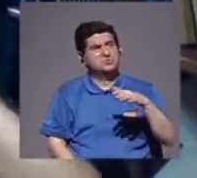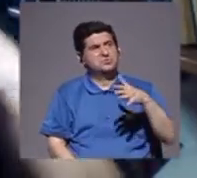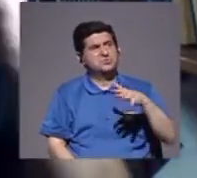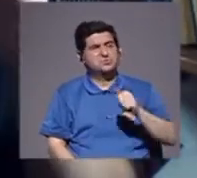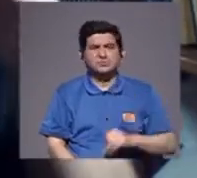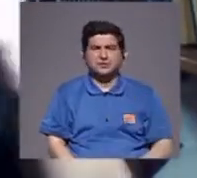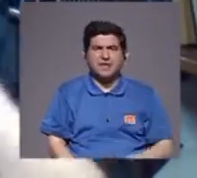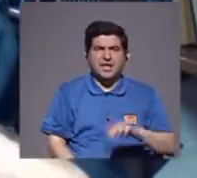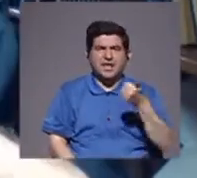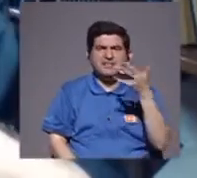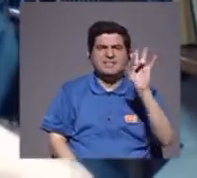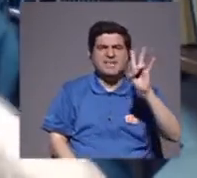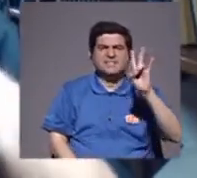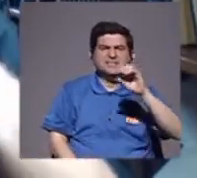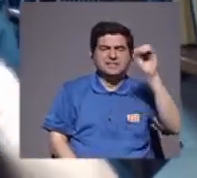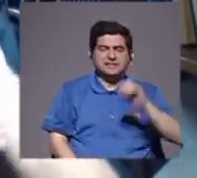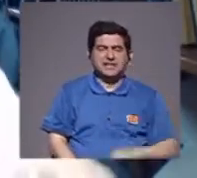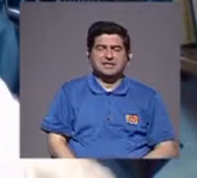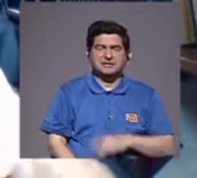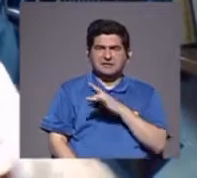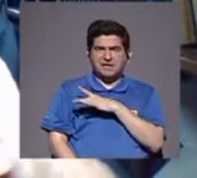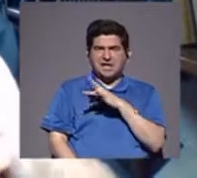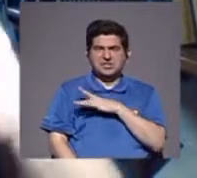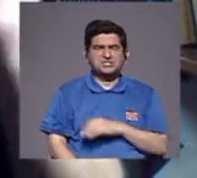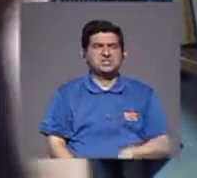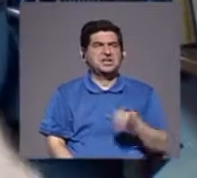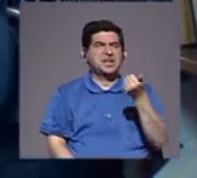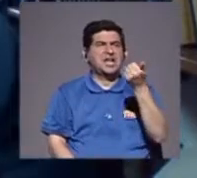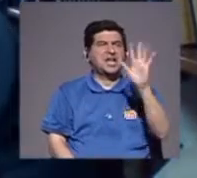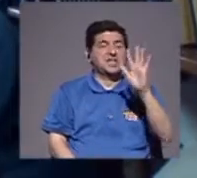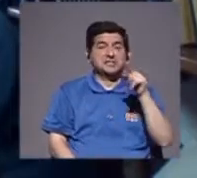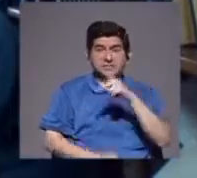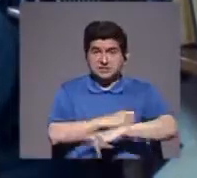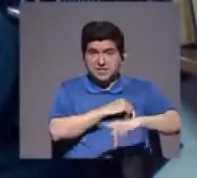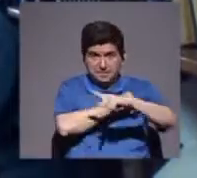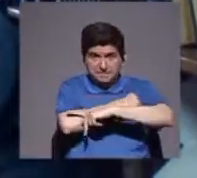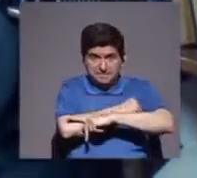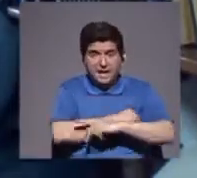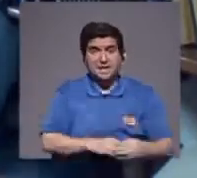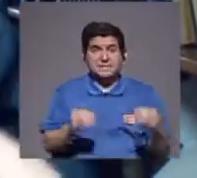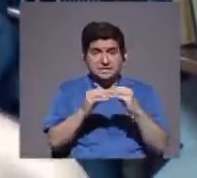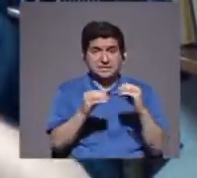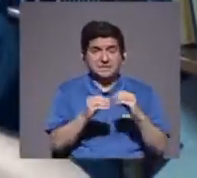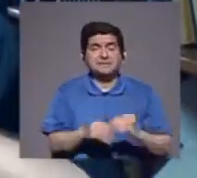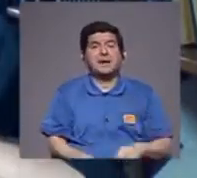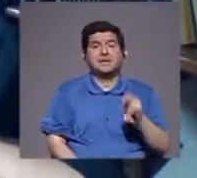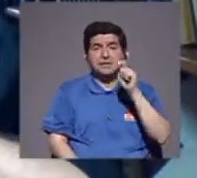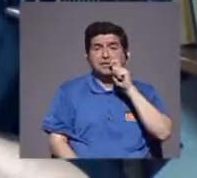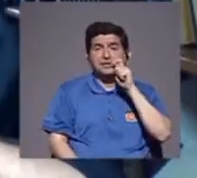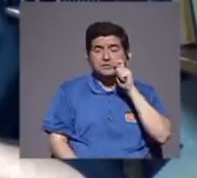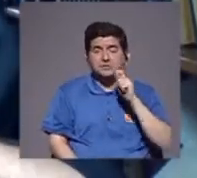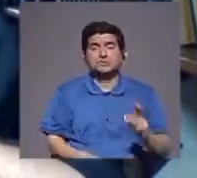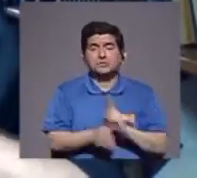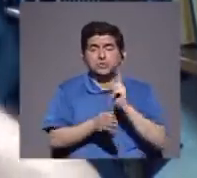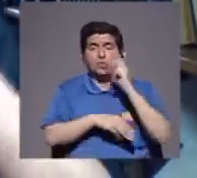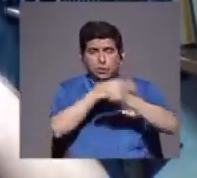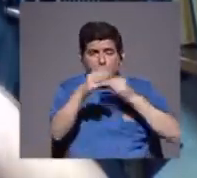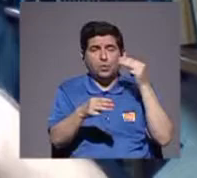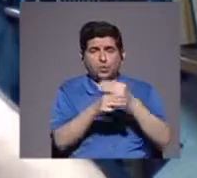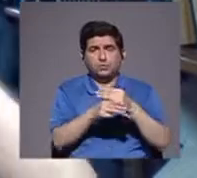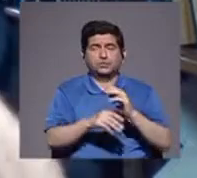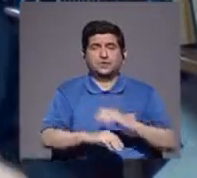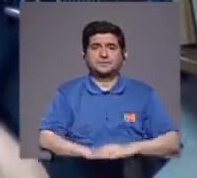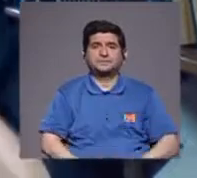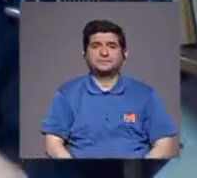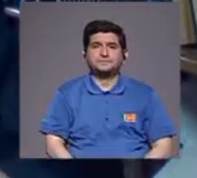del, del 17%, en Chile, alrededor del 15%, estos son los países, que consumen más marihuana, en el mundo, la marihuana,